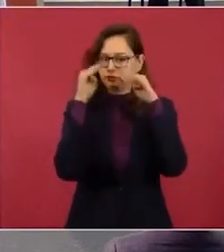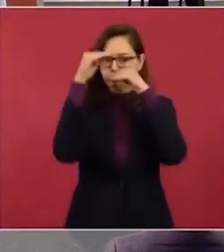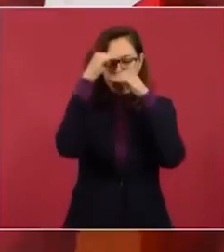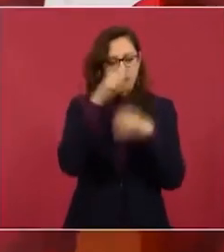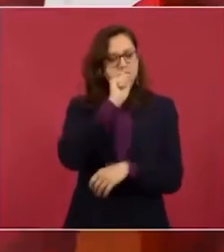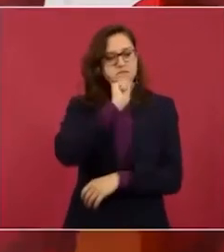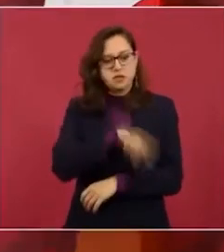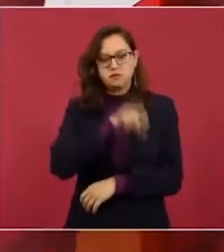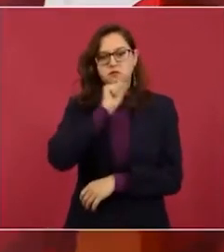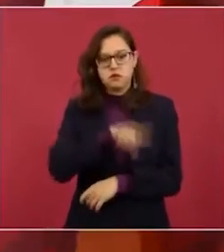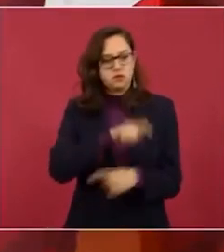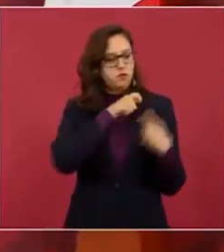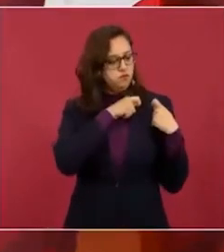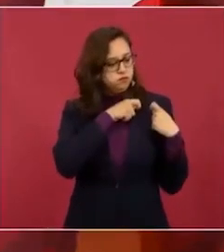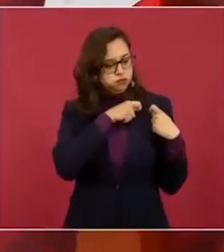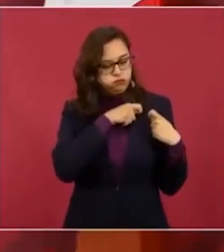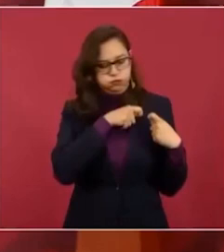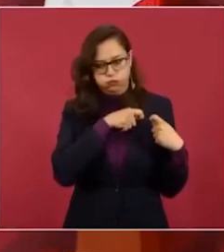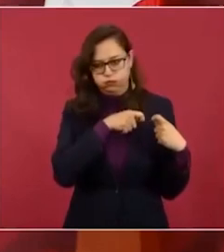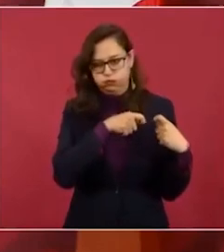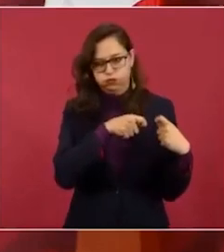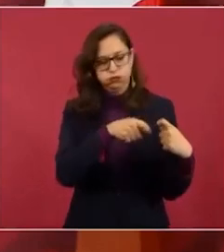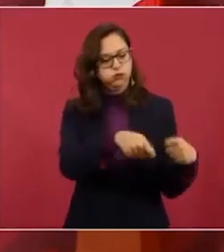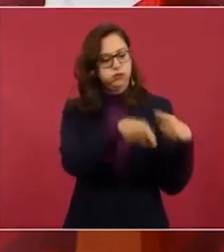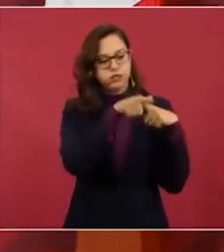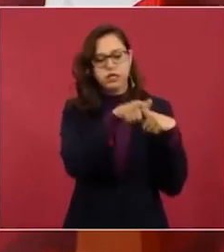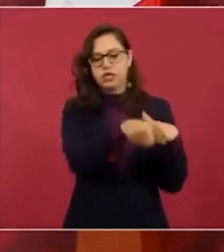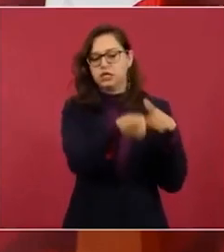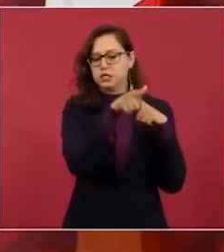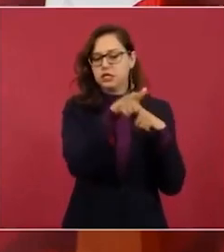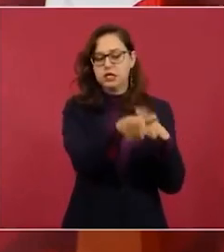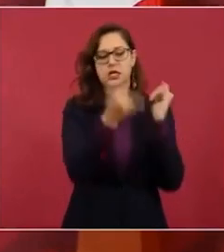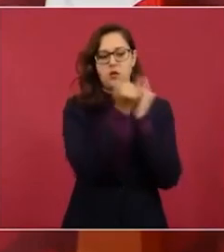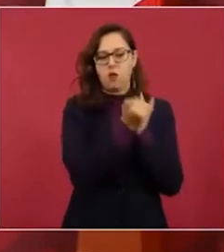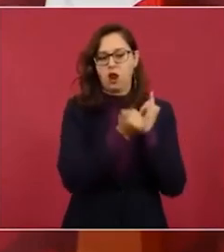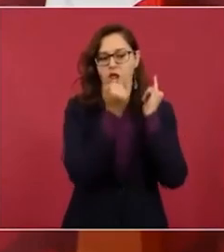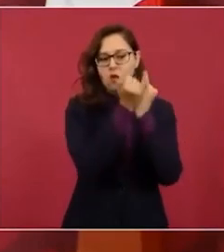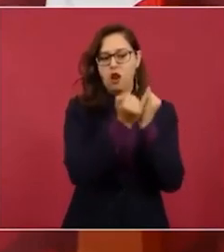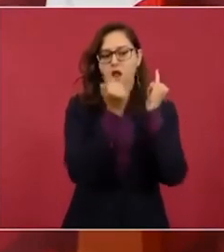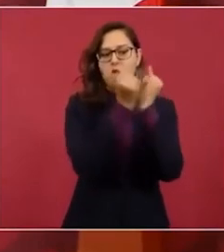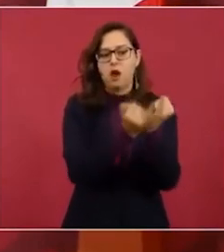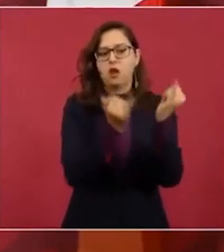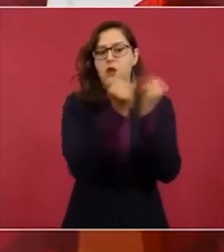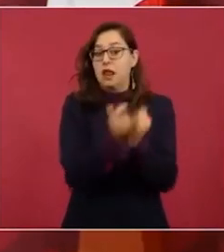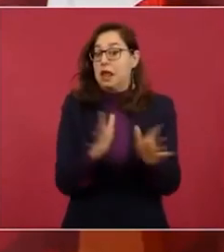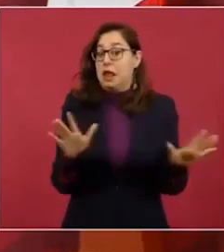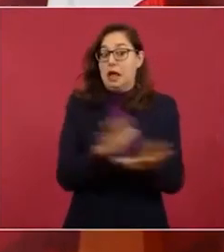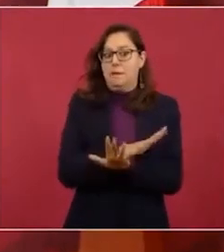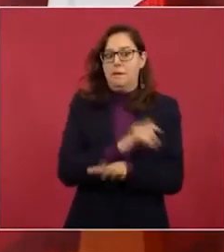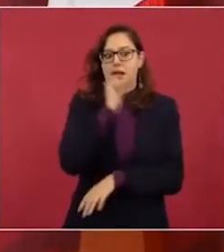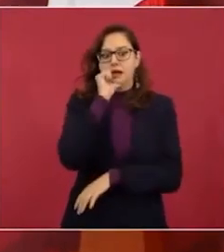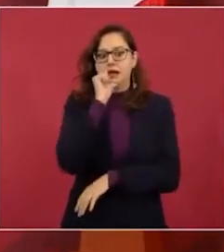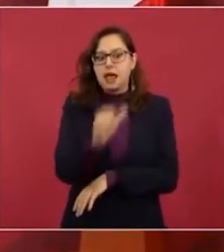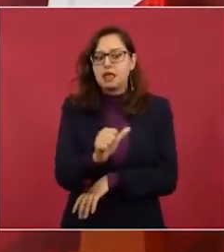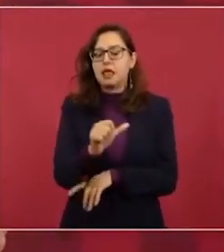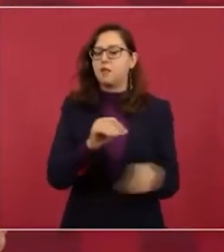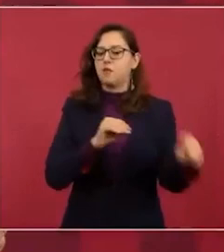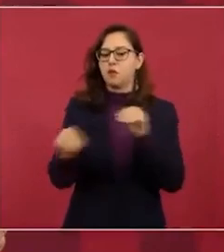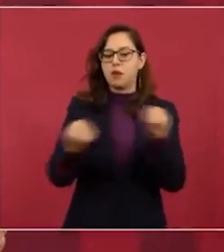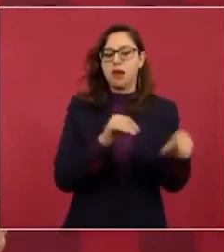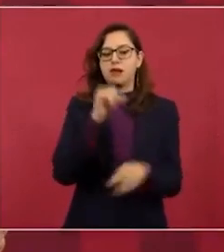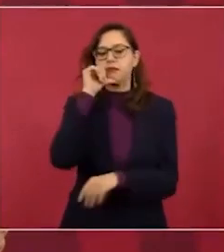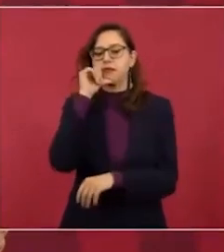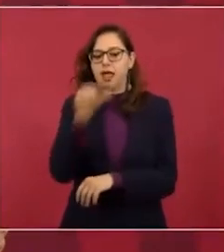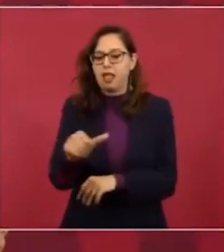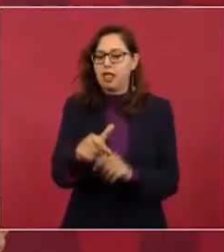mantener el estatus quo. que no se mueva nada, que todo siga